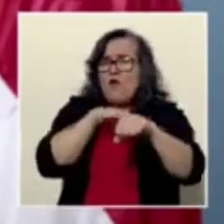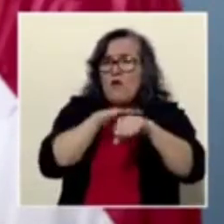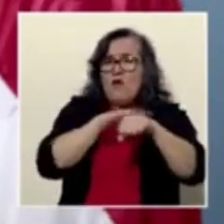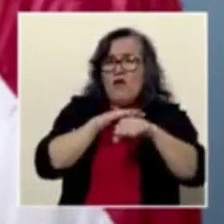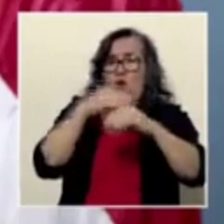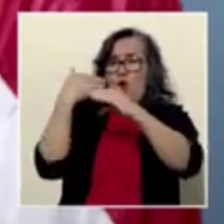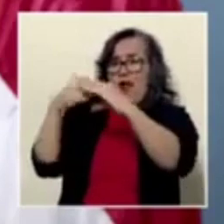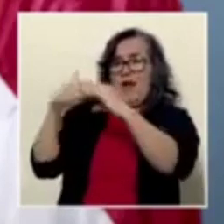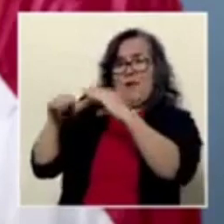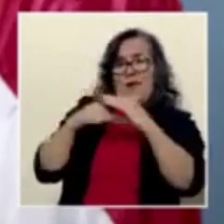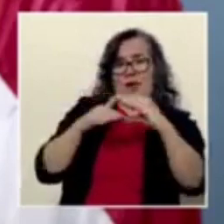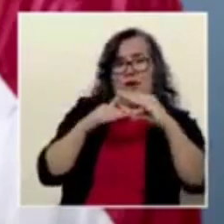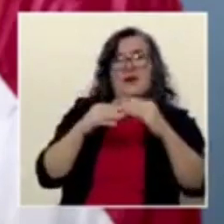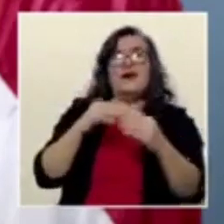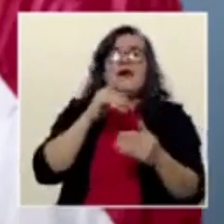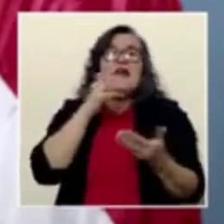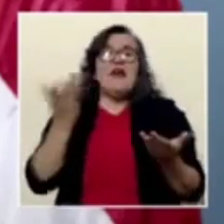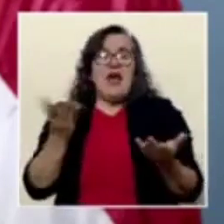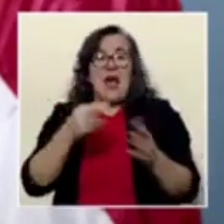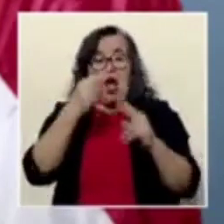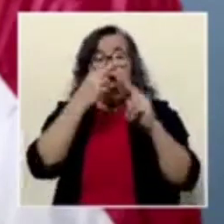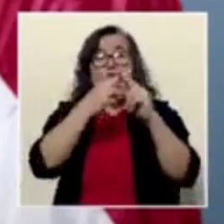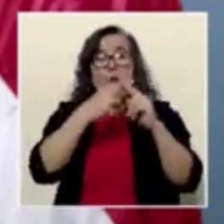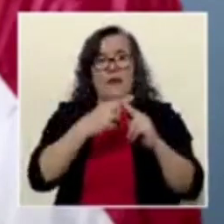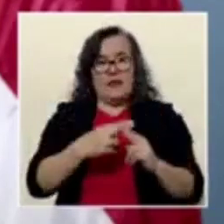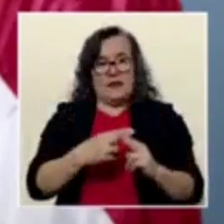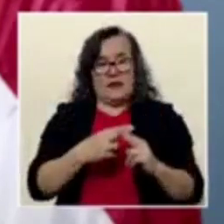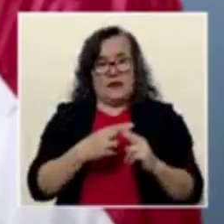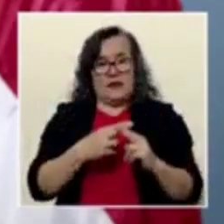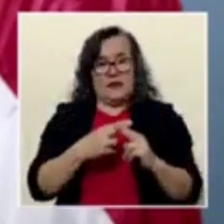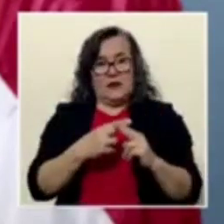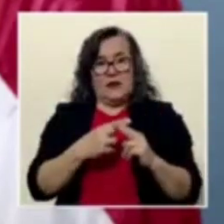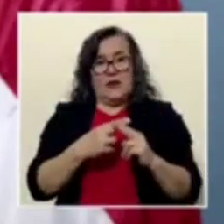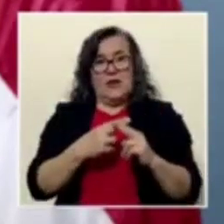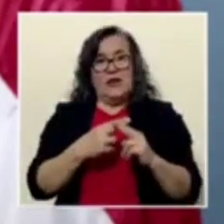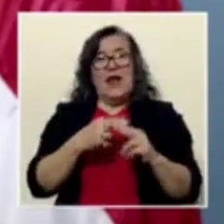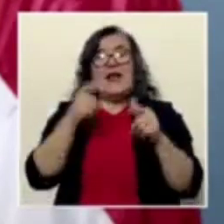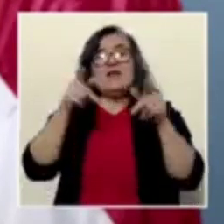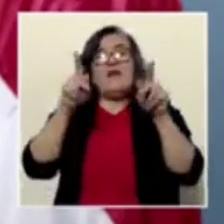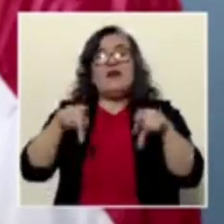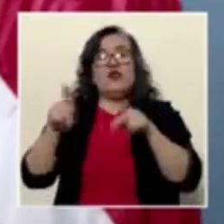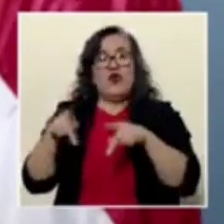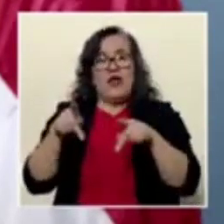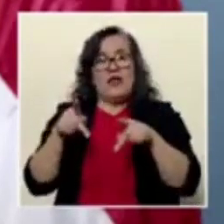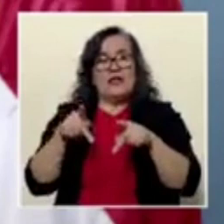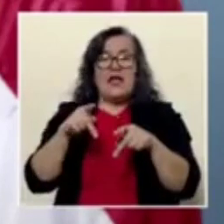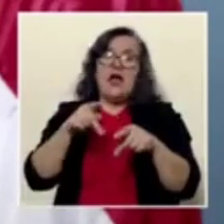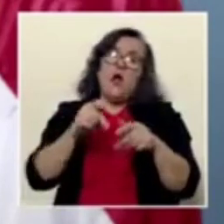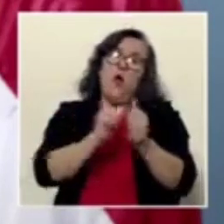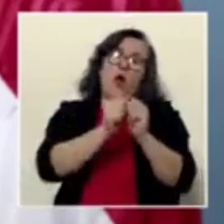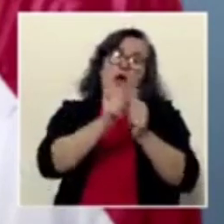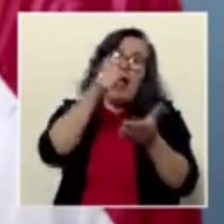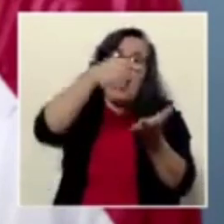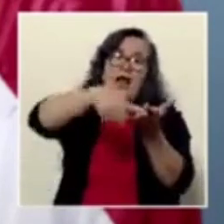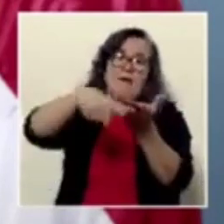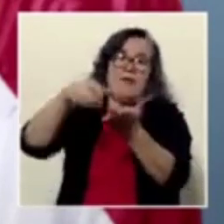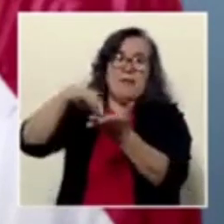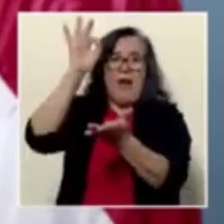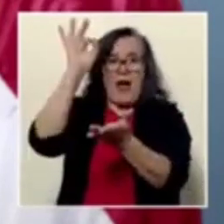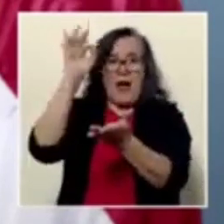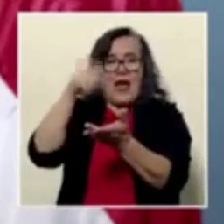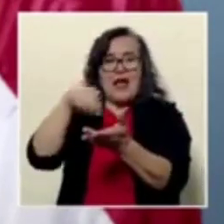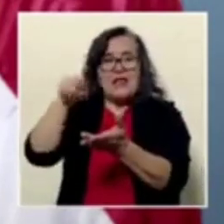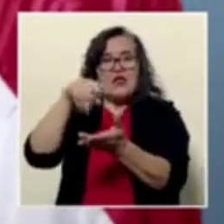los nombres de los candidatos a Consejo de Gobierno de acuerdo a cómo procede la ley,